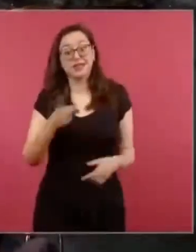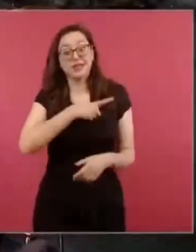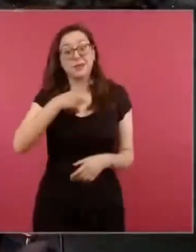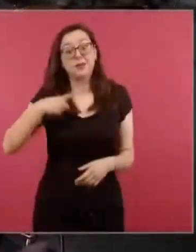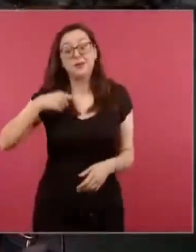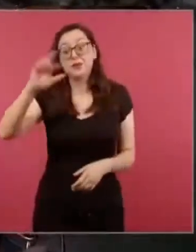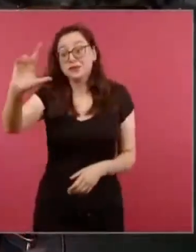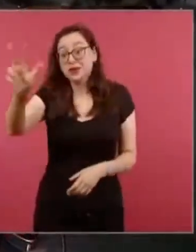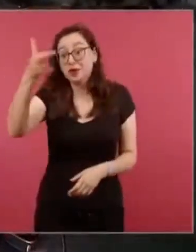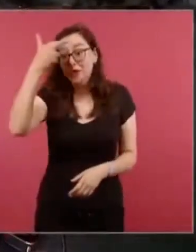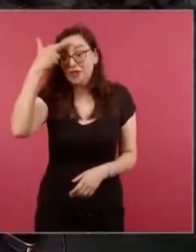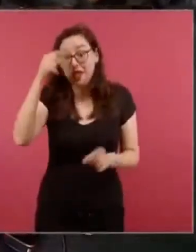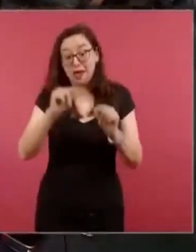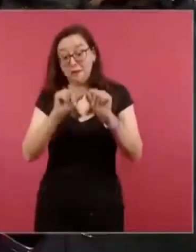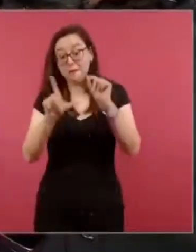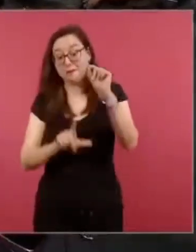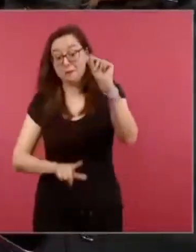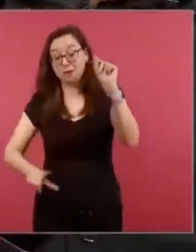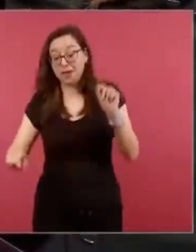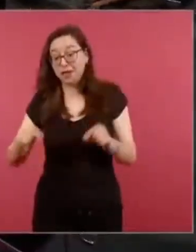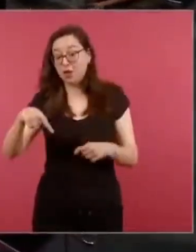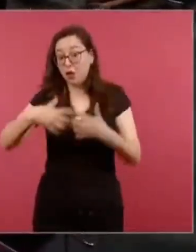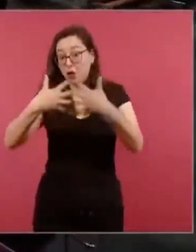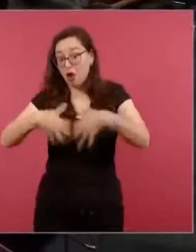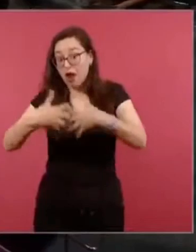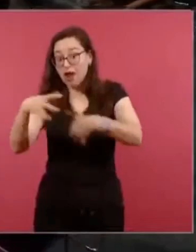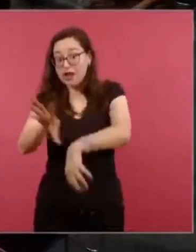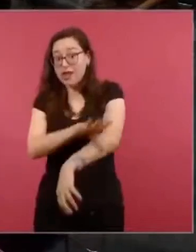con empresas particulares.